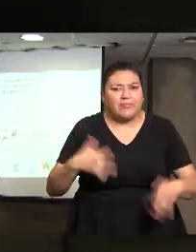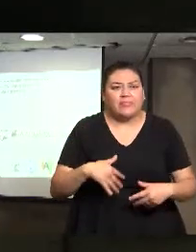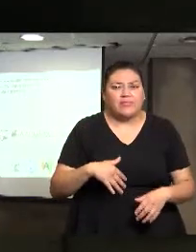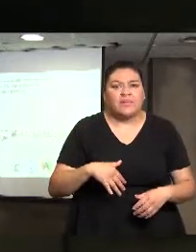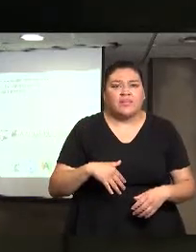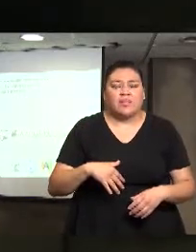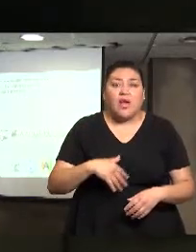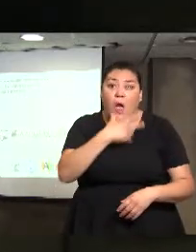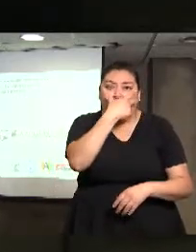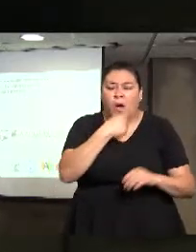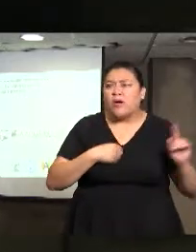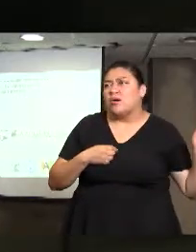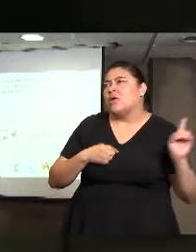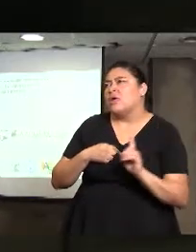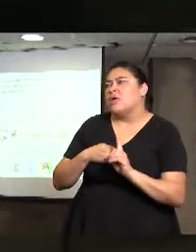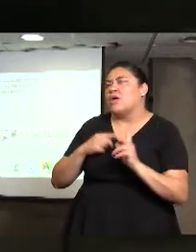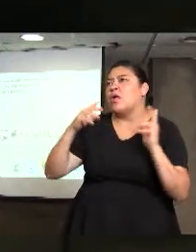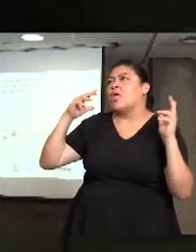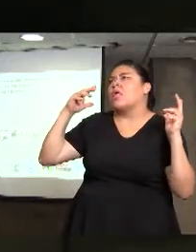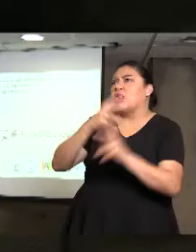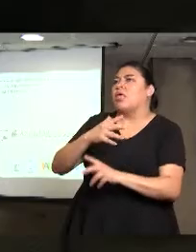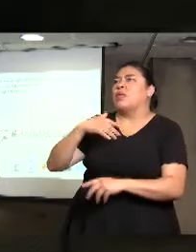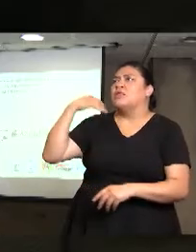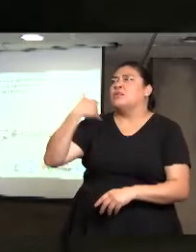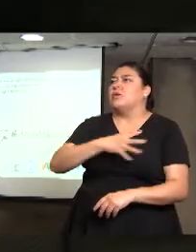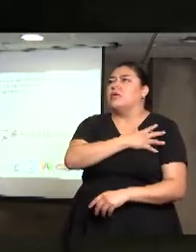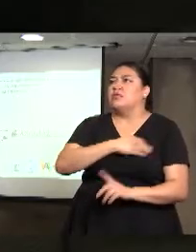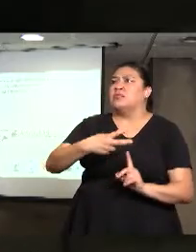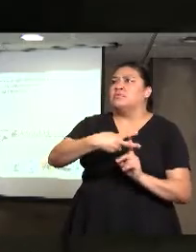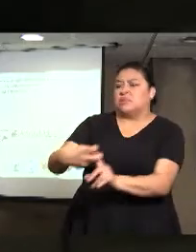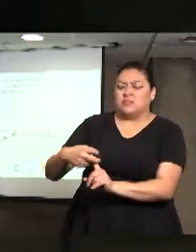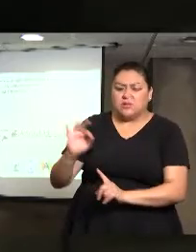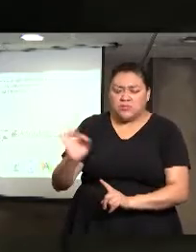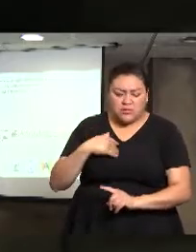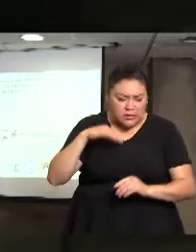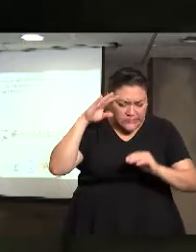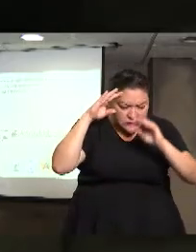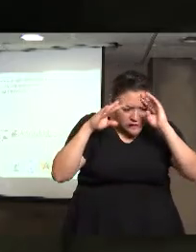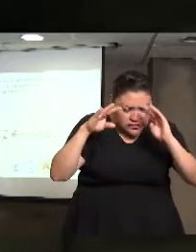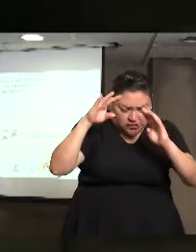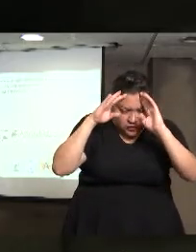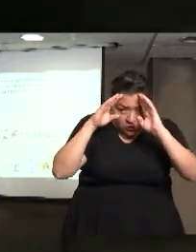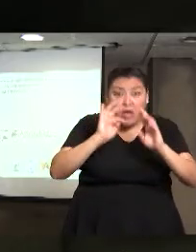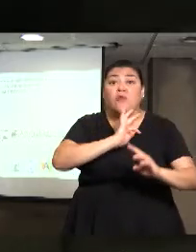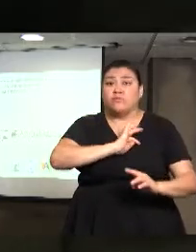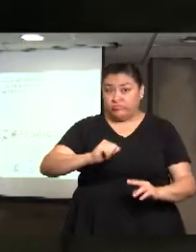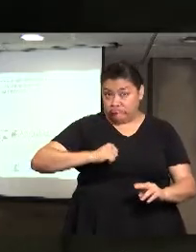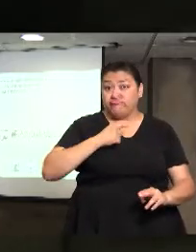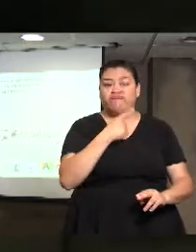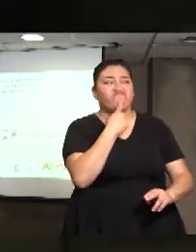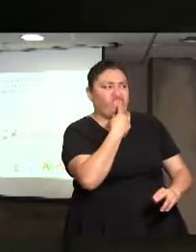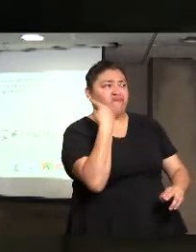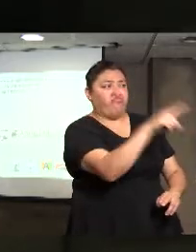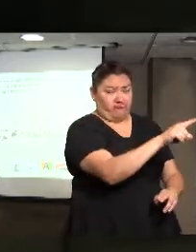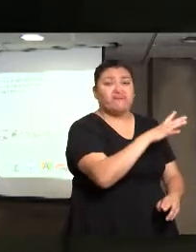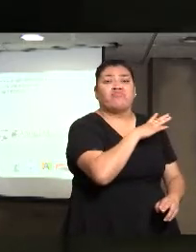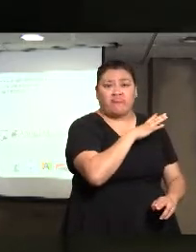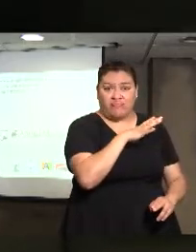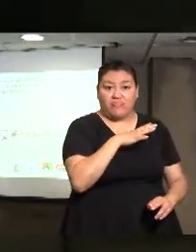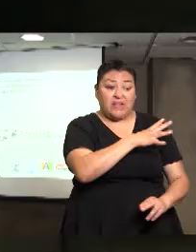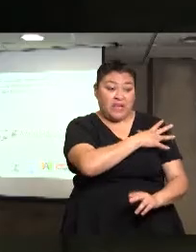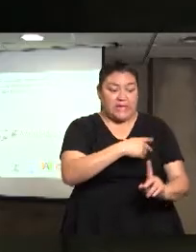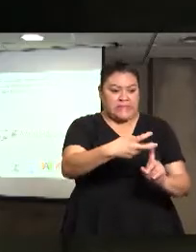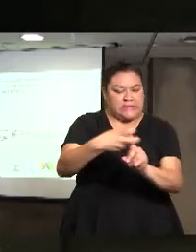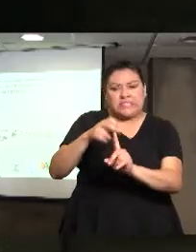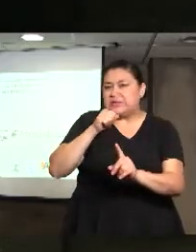gracias a este trabajo pudimos hacer la denuncia a las autoridades estatales correspondientes, y evitamos que